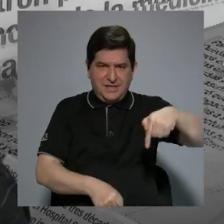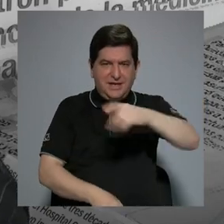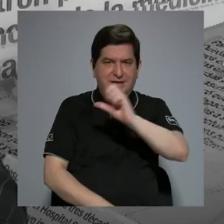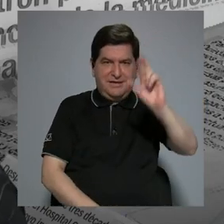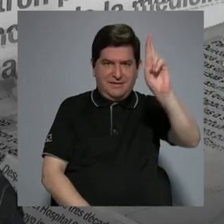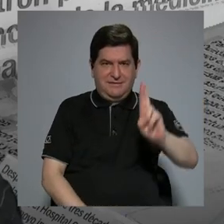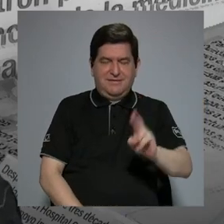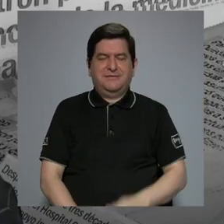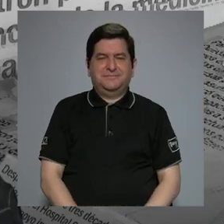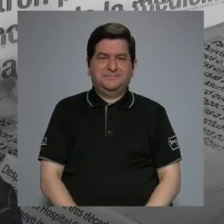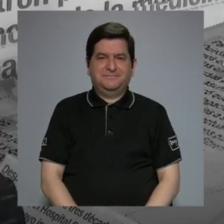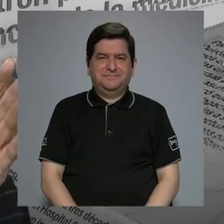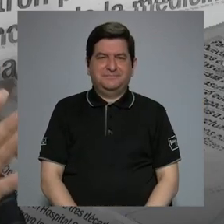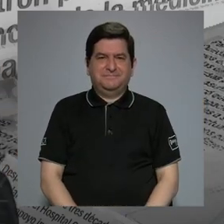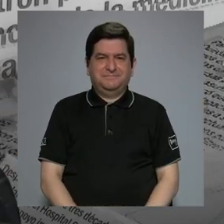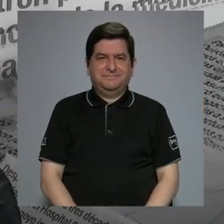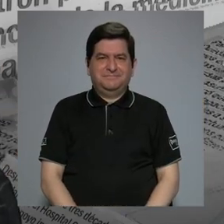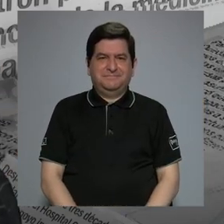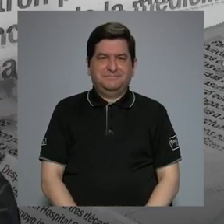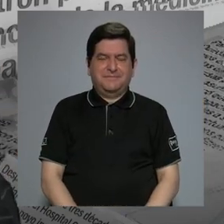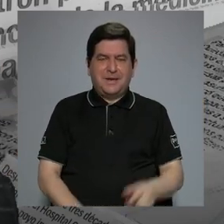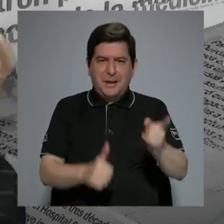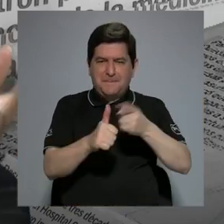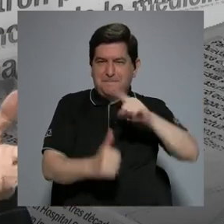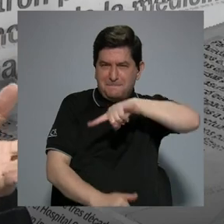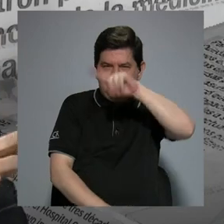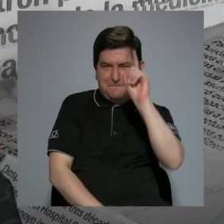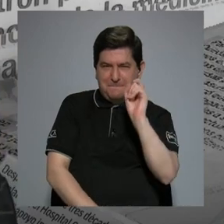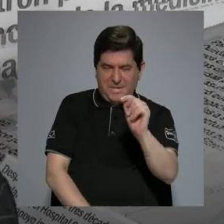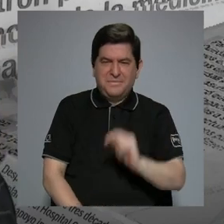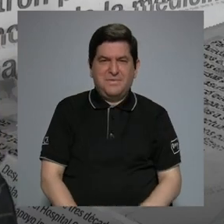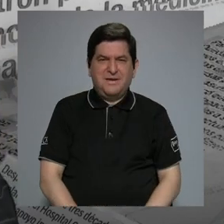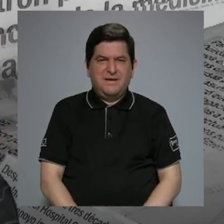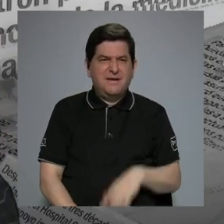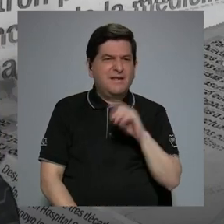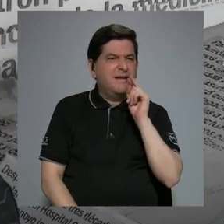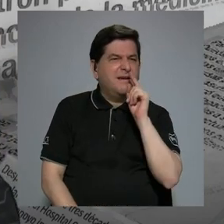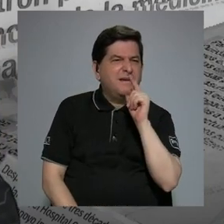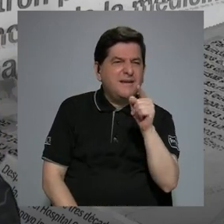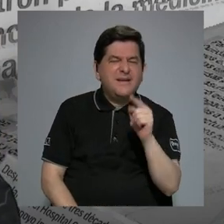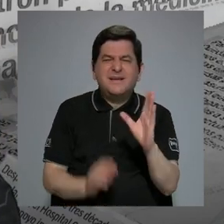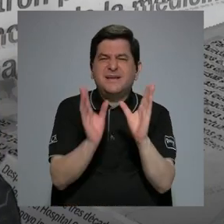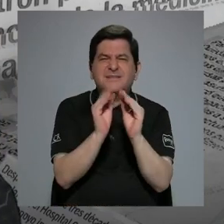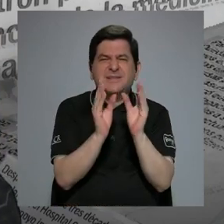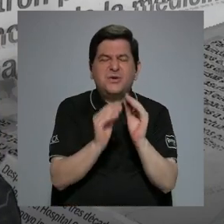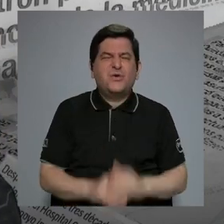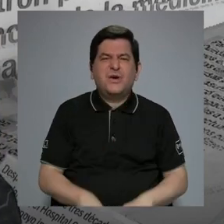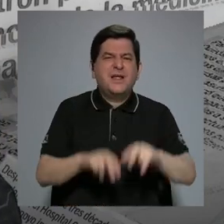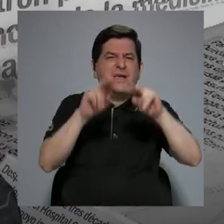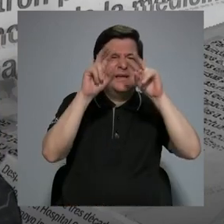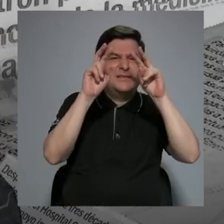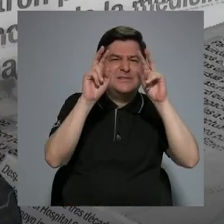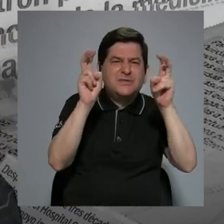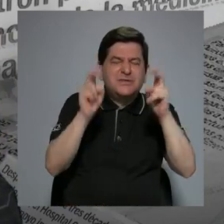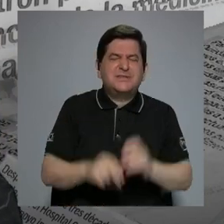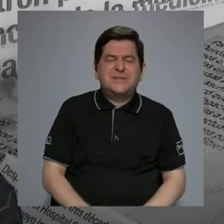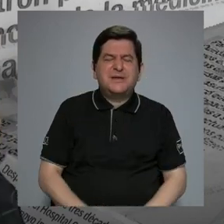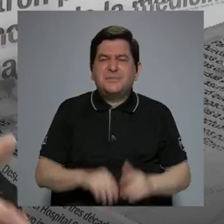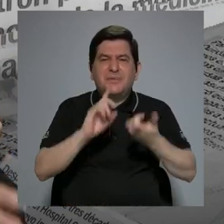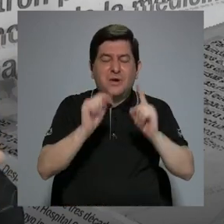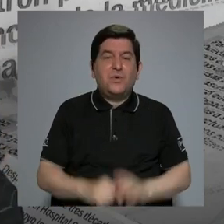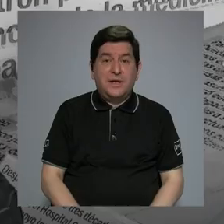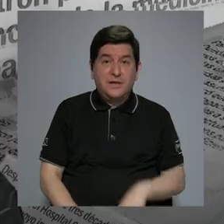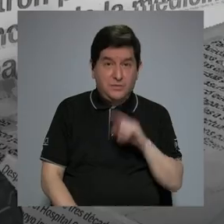Rica. Le dejo y le voy a hacer la primera pregunta. ¿De qué trata ese congreso que van a realizar ustedes